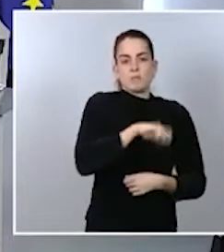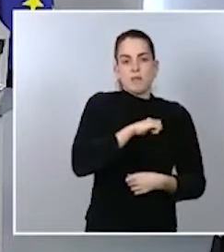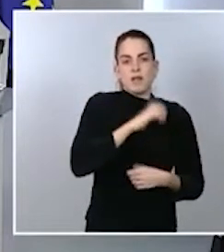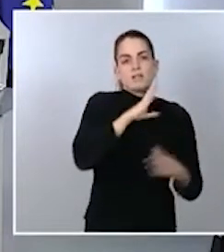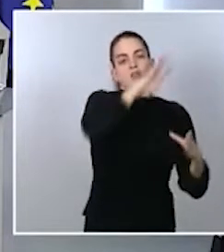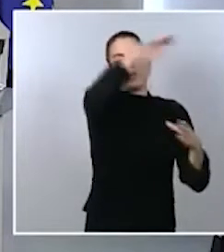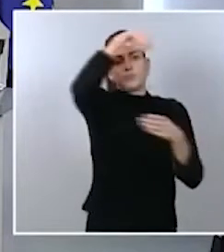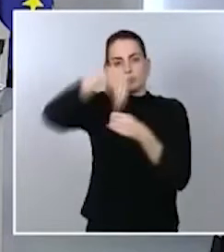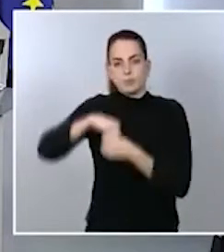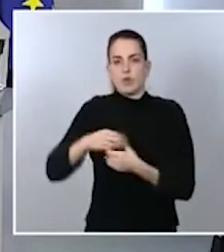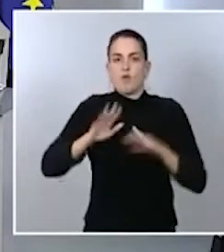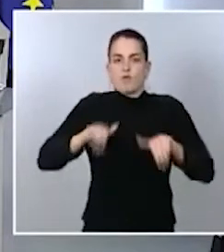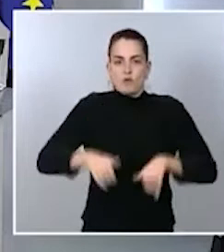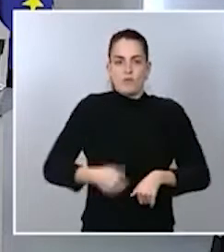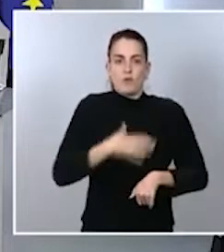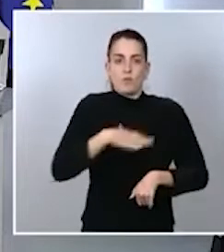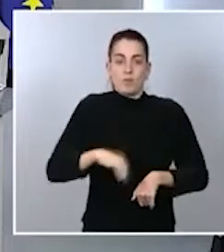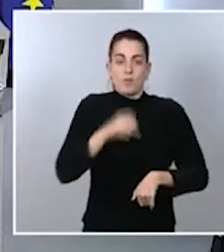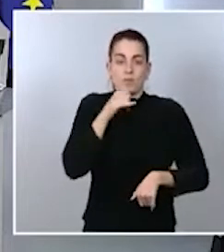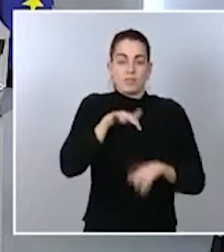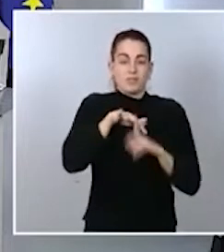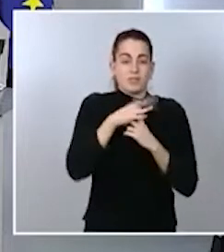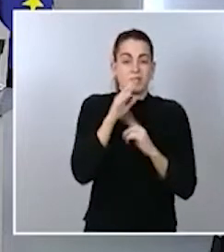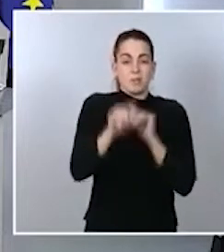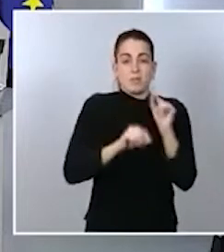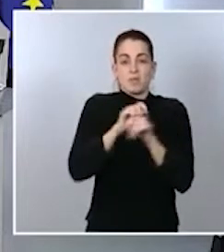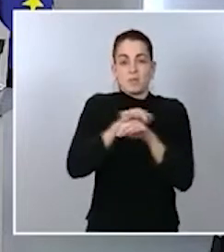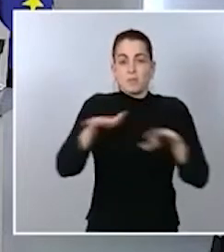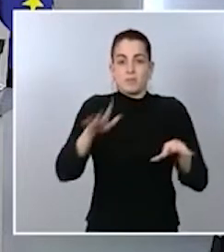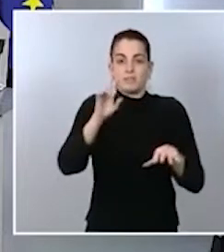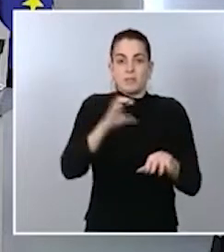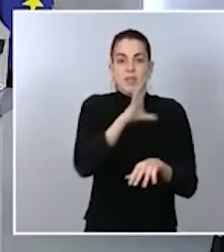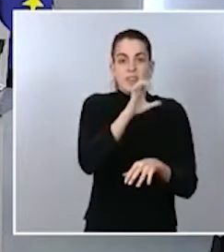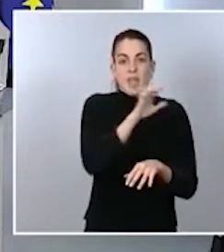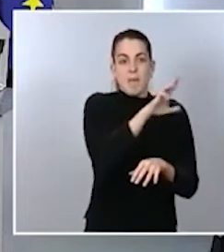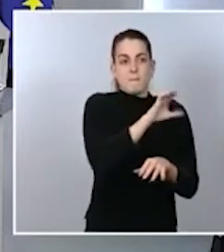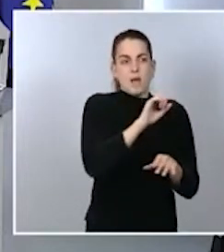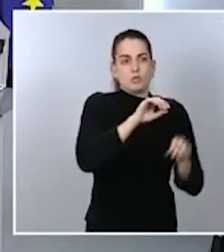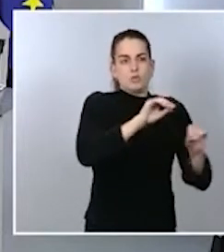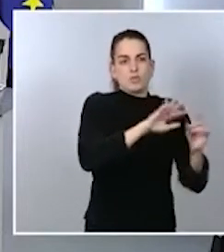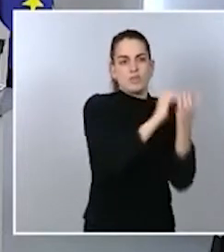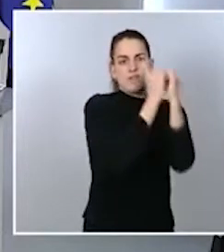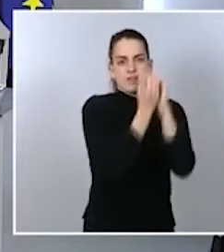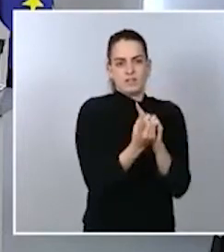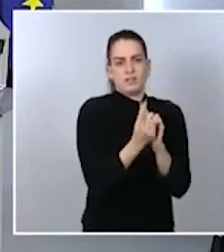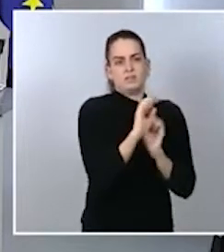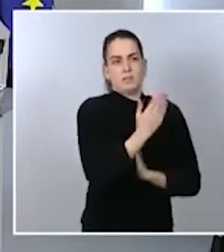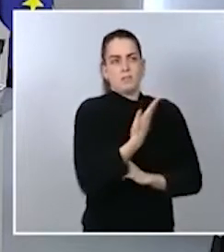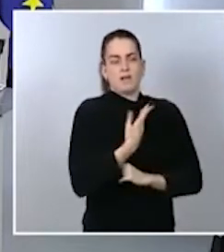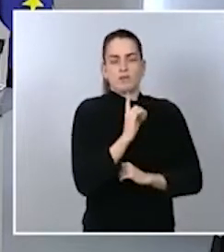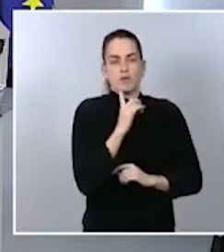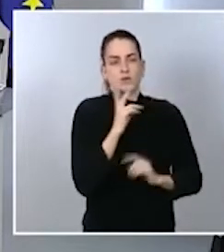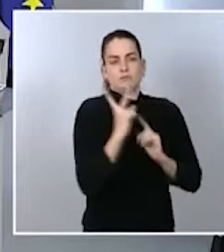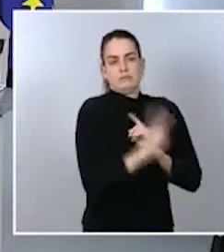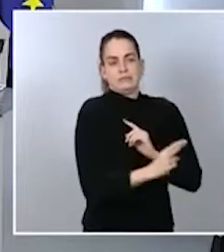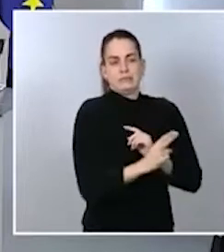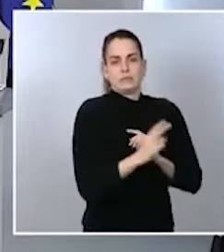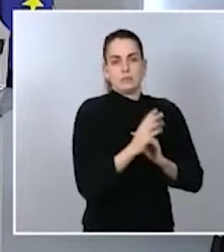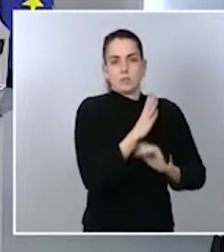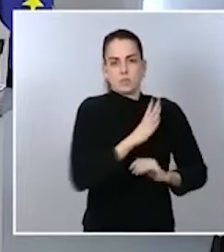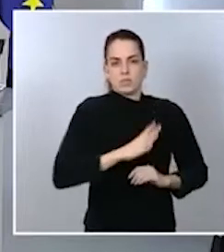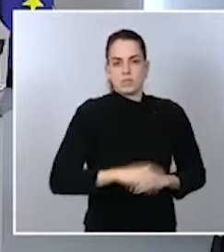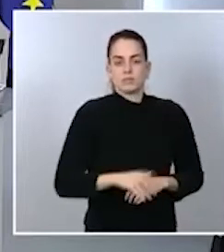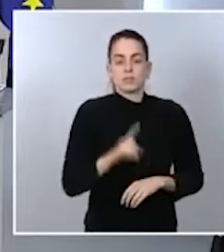por la que atraviesa este país y a la variante de la cepa británica que han comentado por tanto acuerdo de prorrogar esta limitación